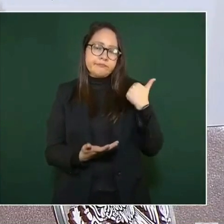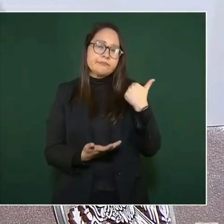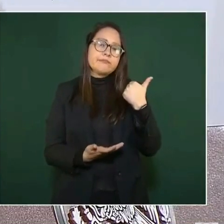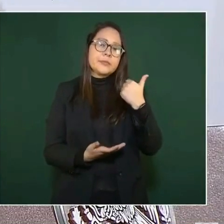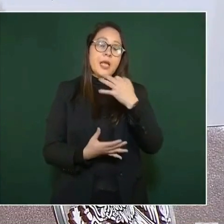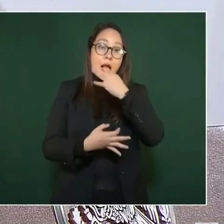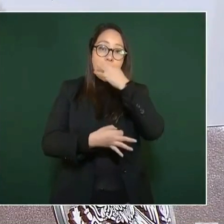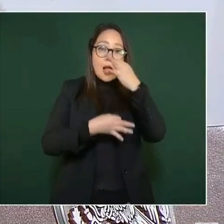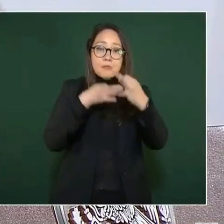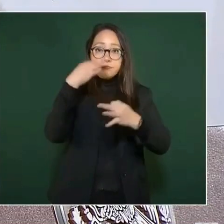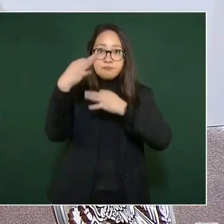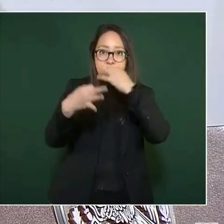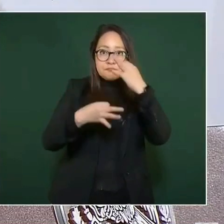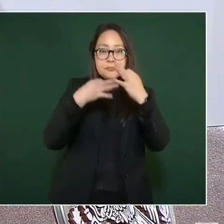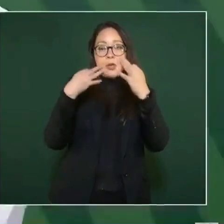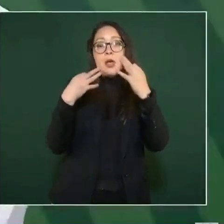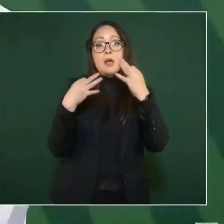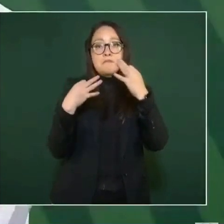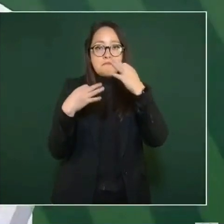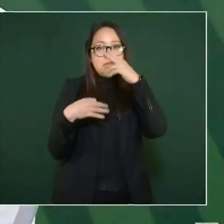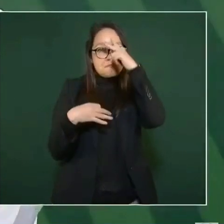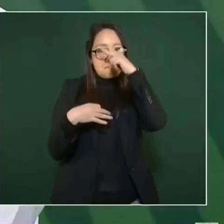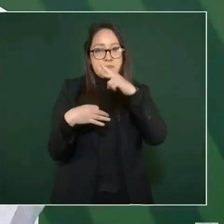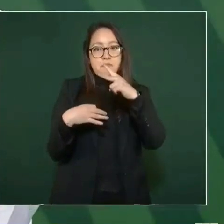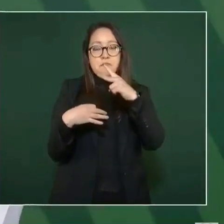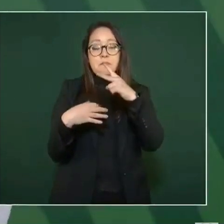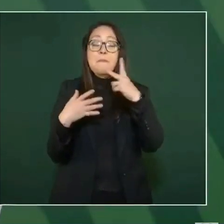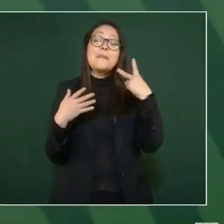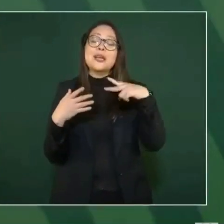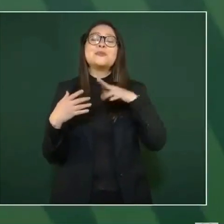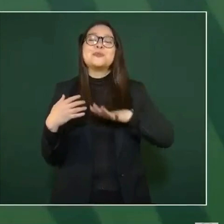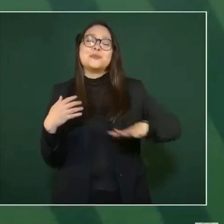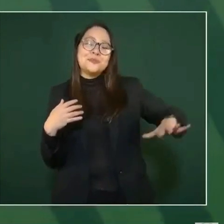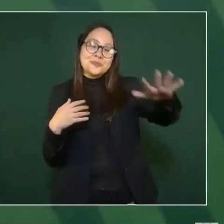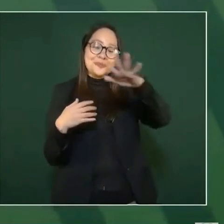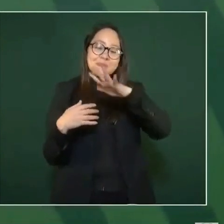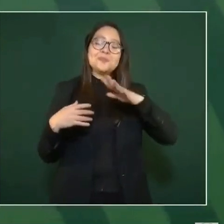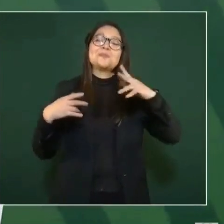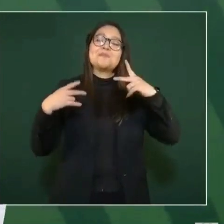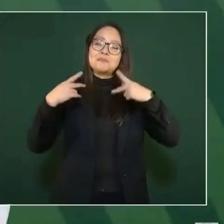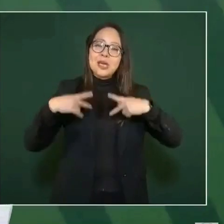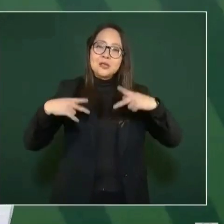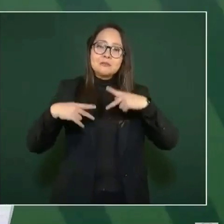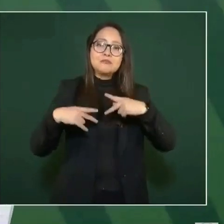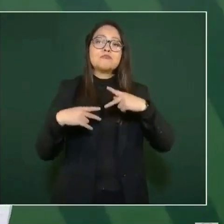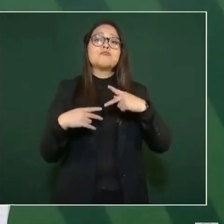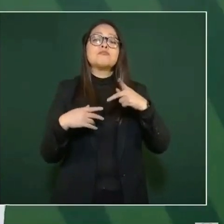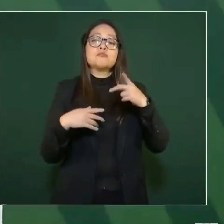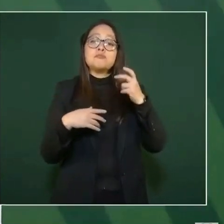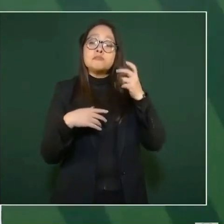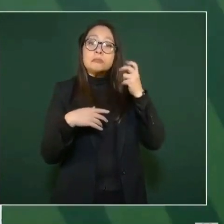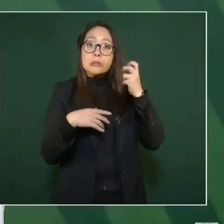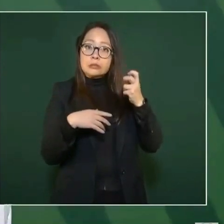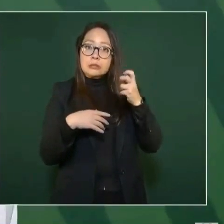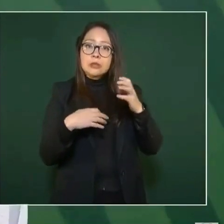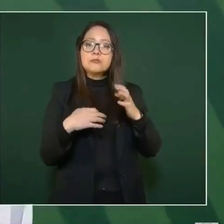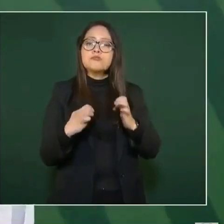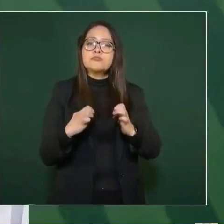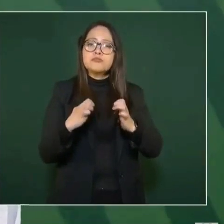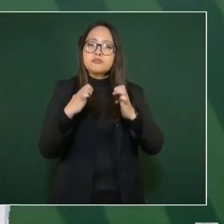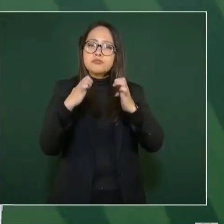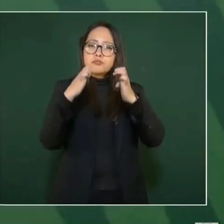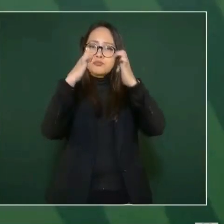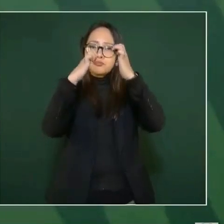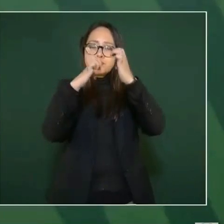al pueblo veracruzano que se va a rehabilitar el edificio donde